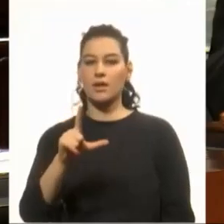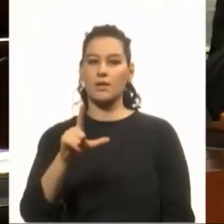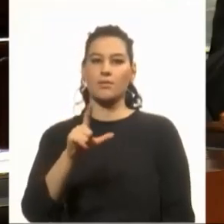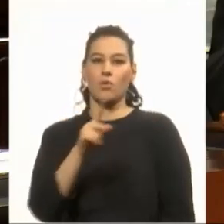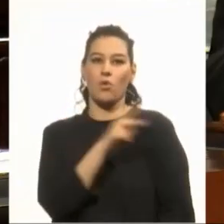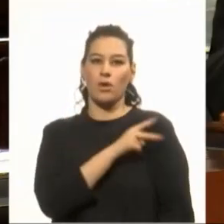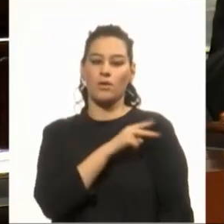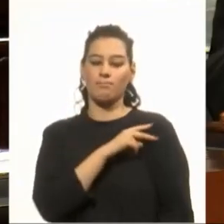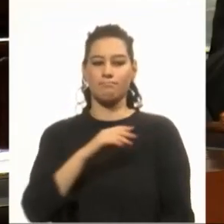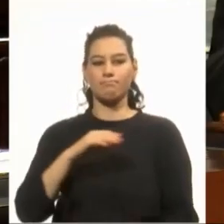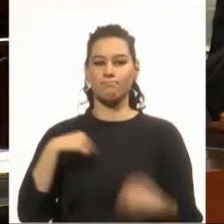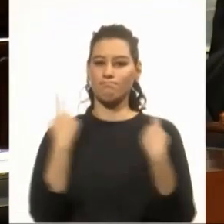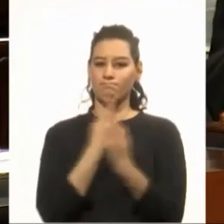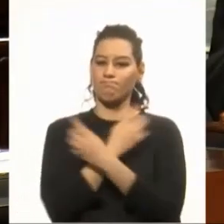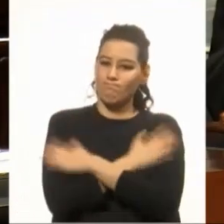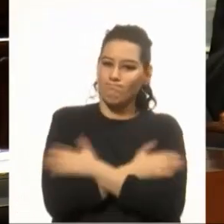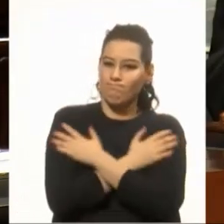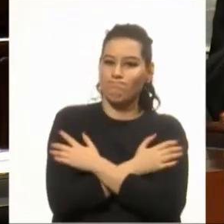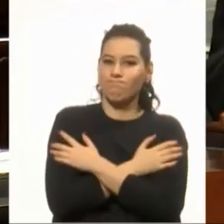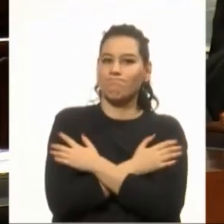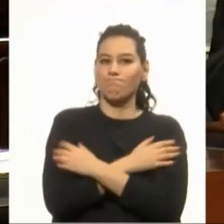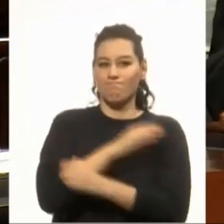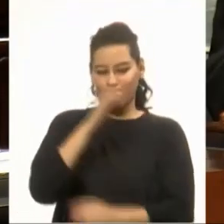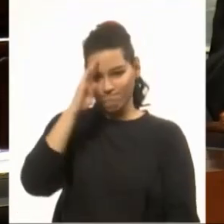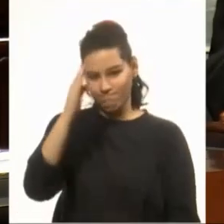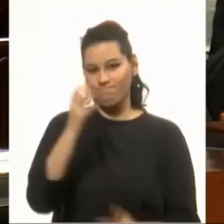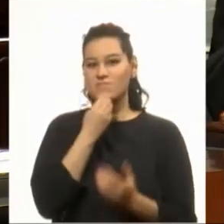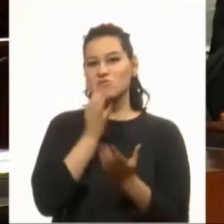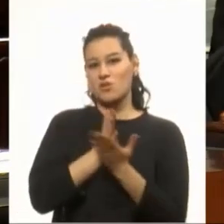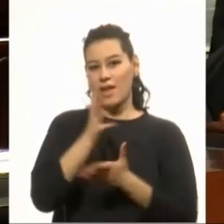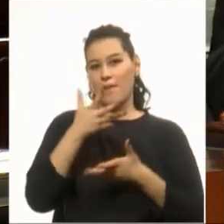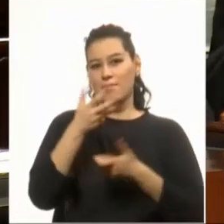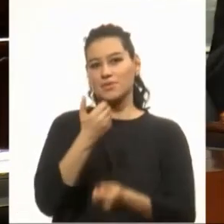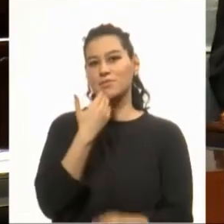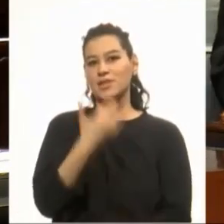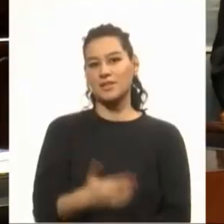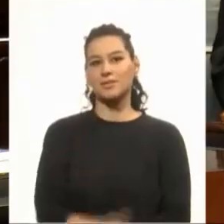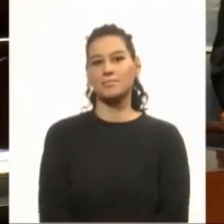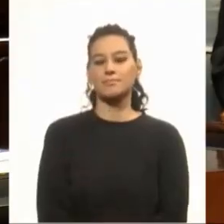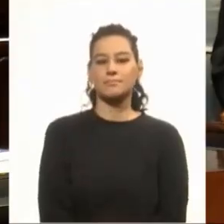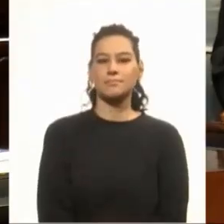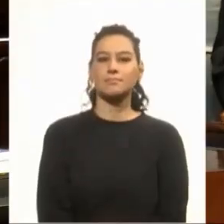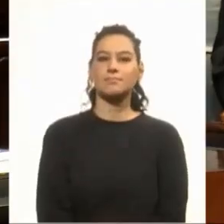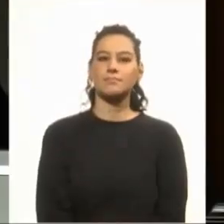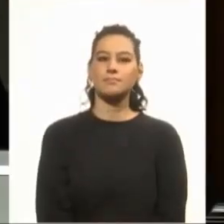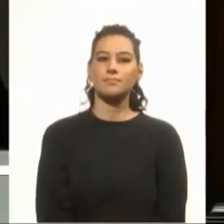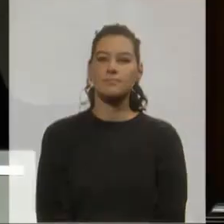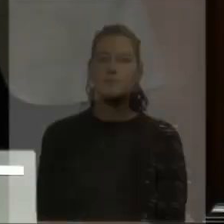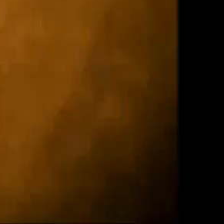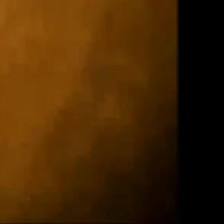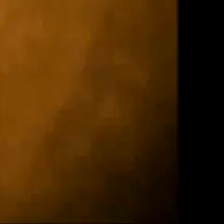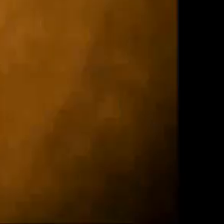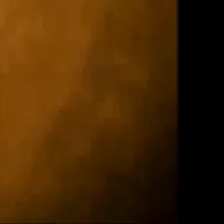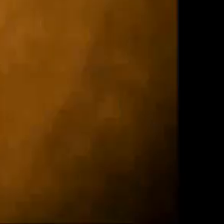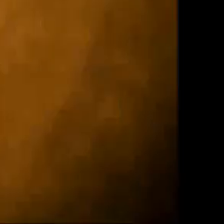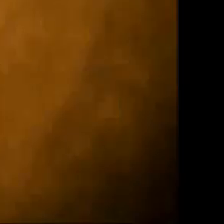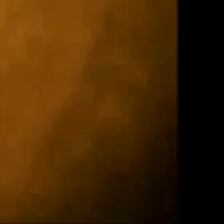nuestro abrazo y nuestra mayor solidaridad. Muchas gracias. A usted, señor senador.